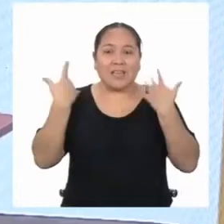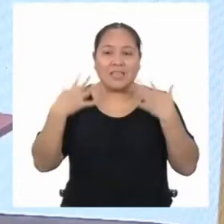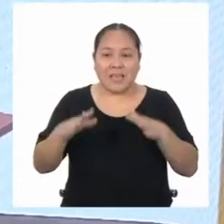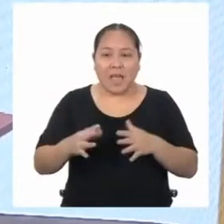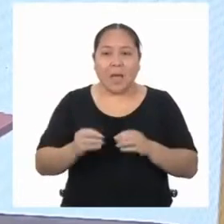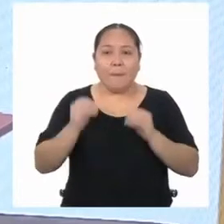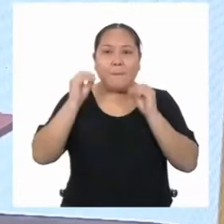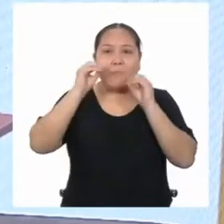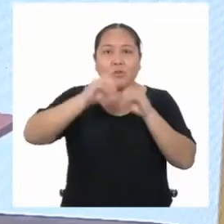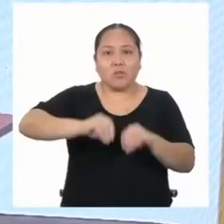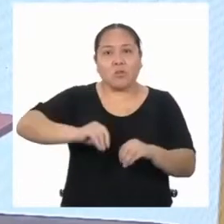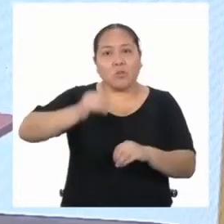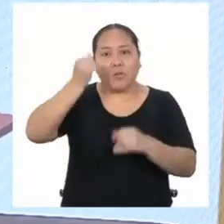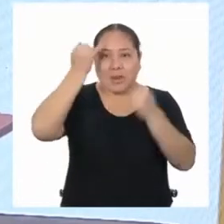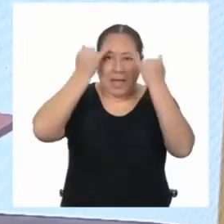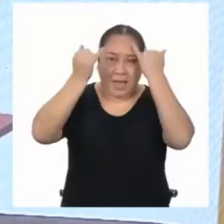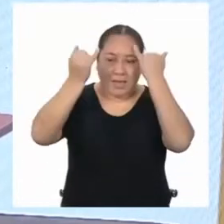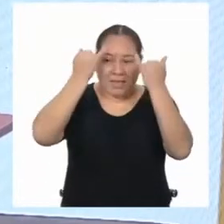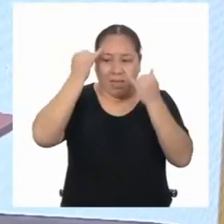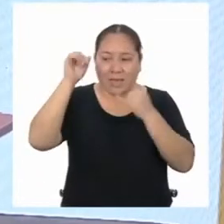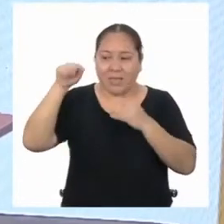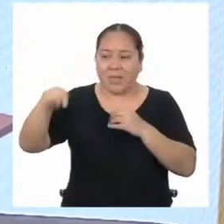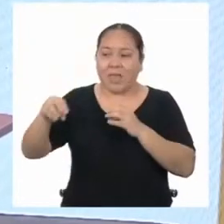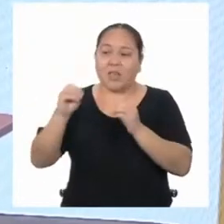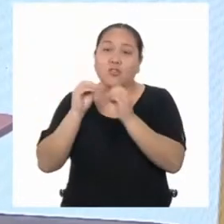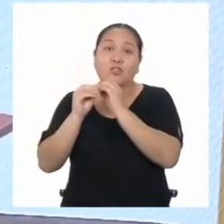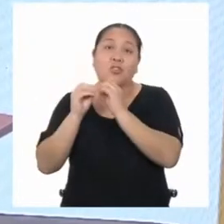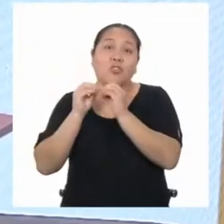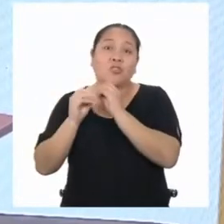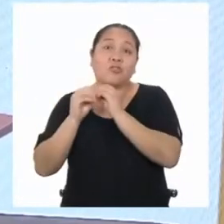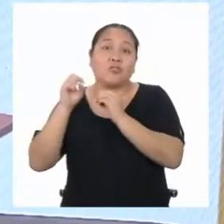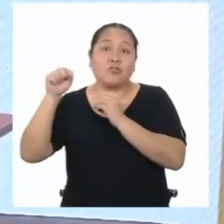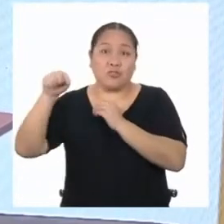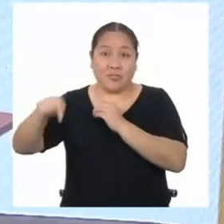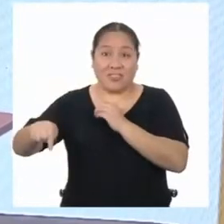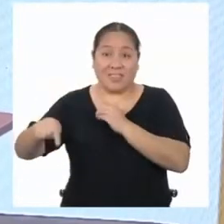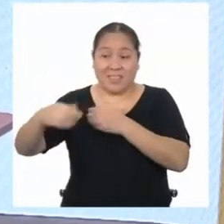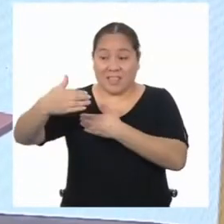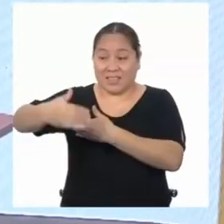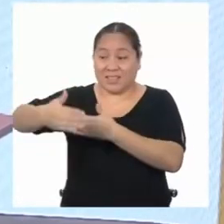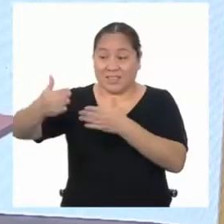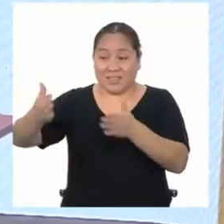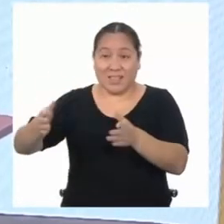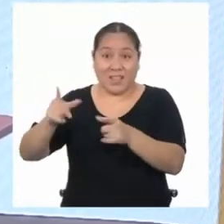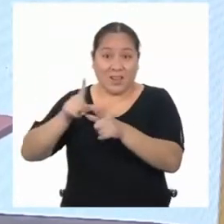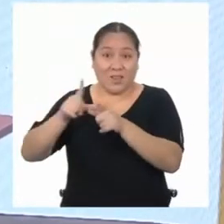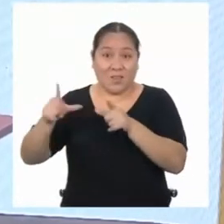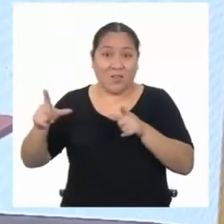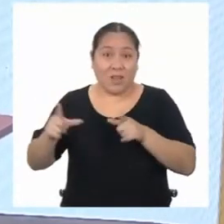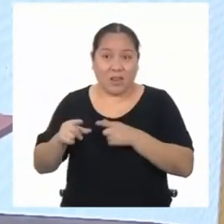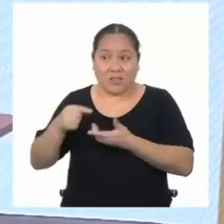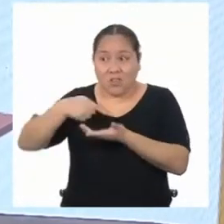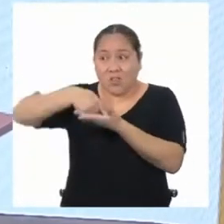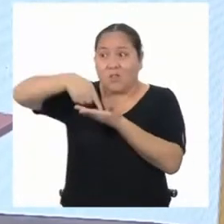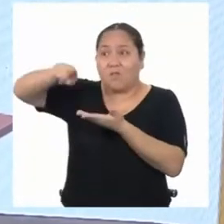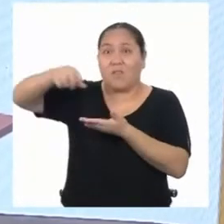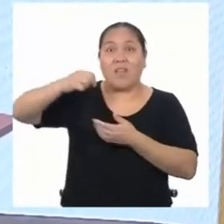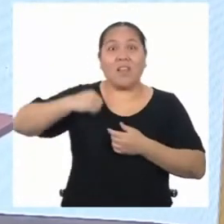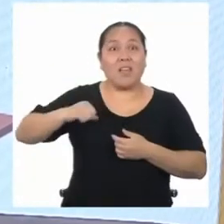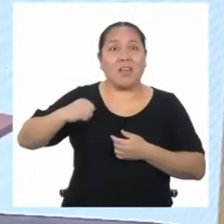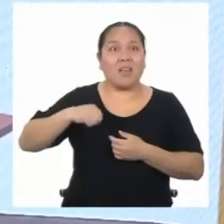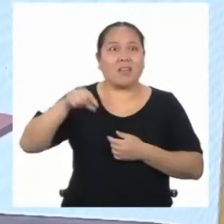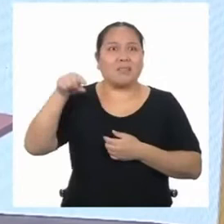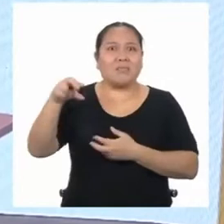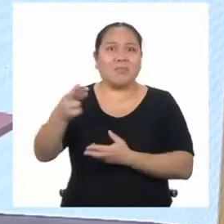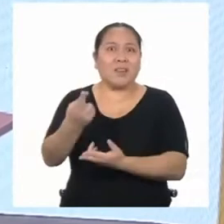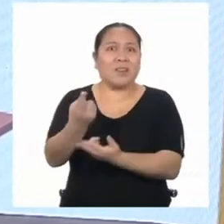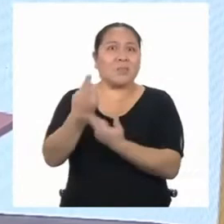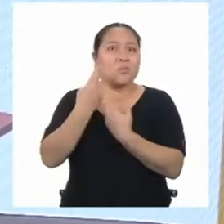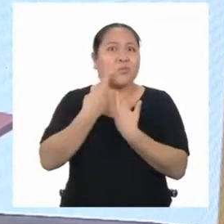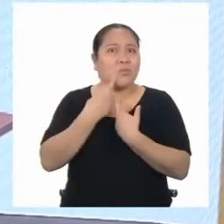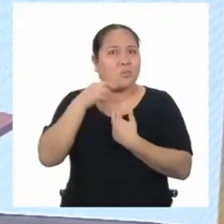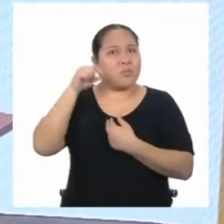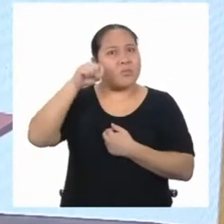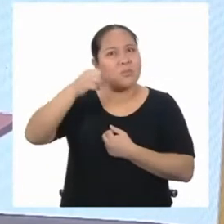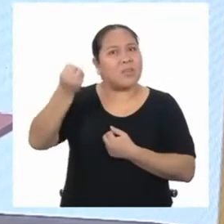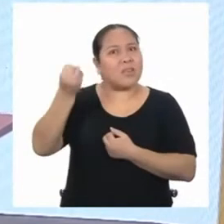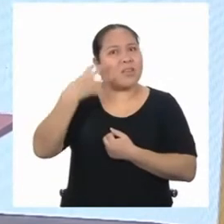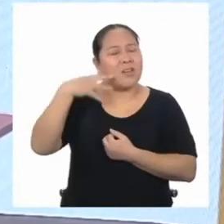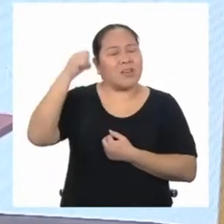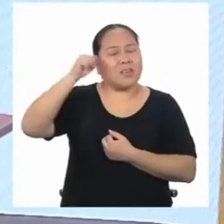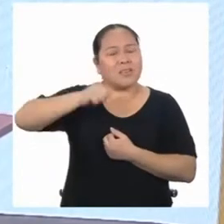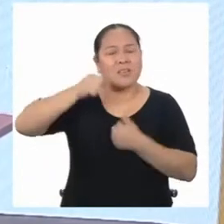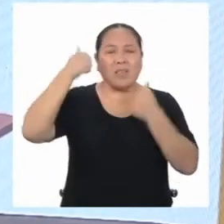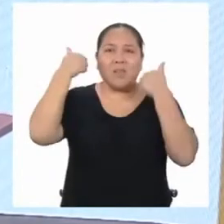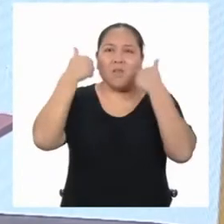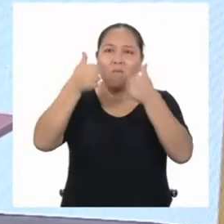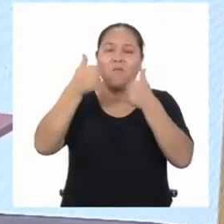propuesta de rehabilitación de la cancha y se la envía al alcalde. ¿Y adivinen qué? Me respondió diciendo que era una gran idea